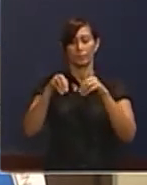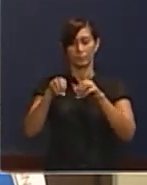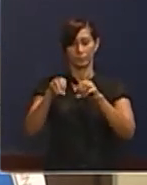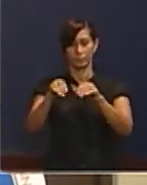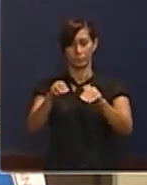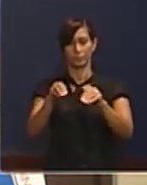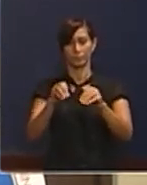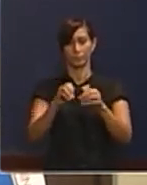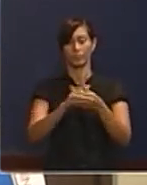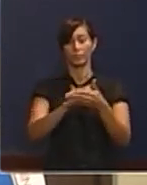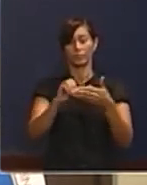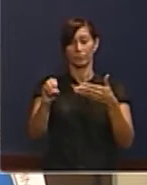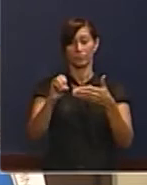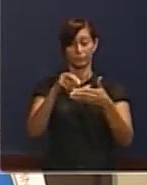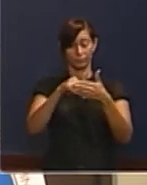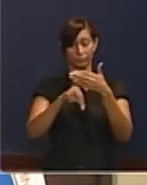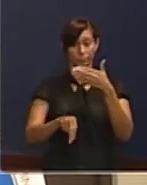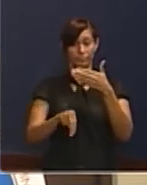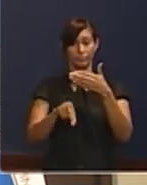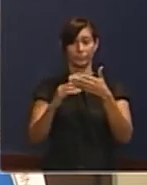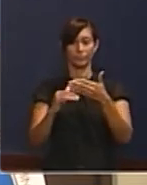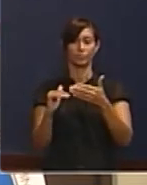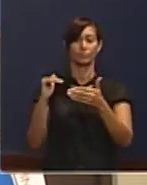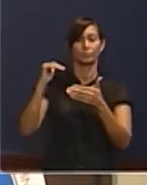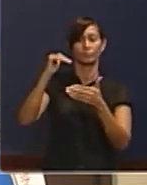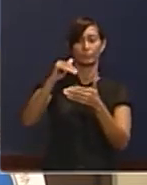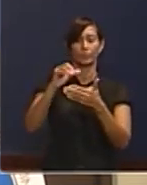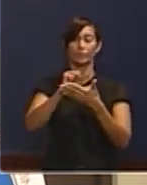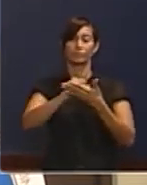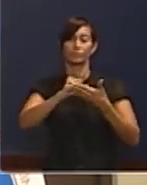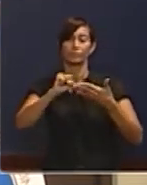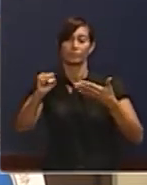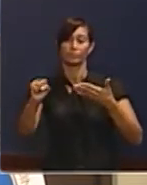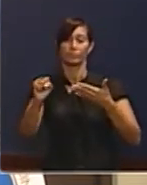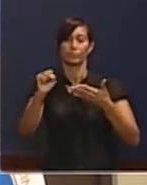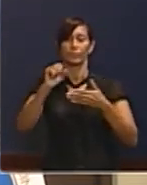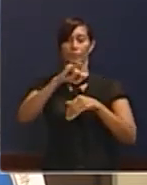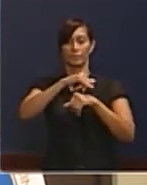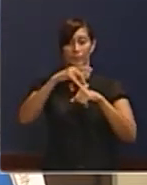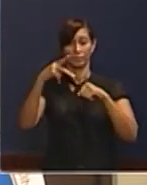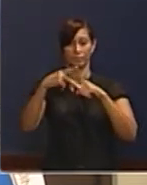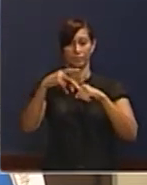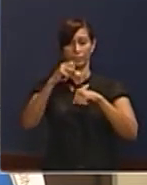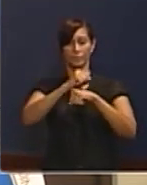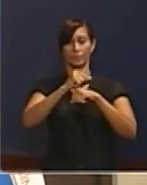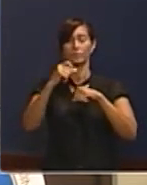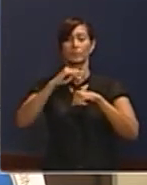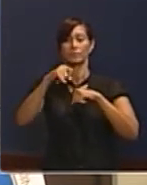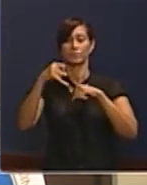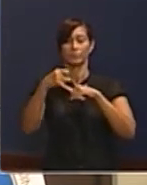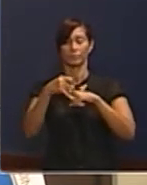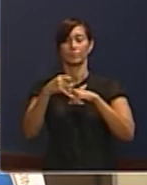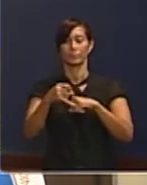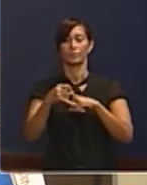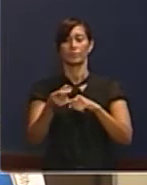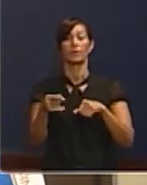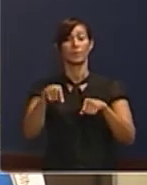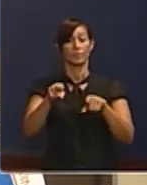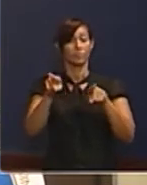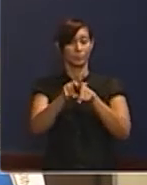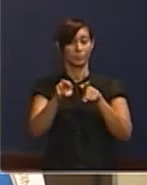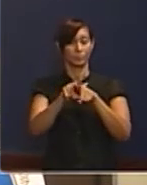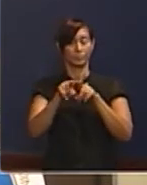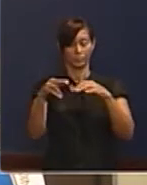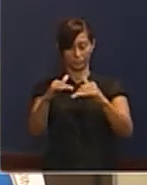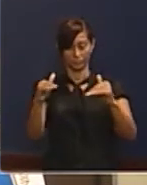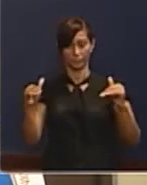la zona de la frontera norte, entonces va a la zona de la frontera sur, Elia Piña y San Juan. Y allí también se va a instalar